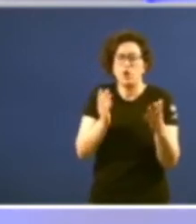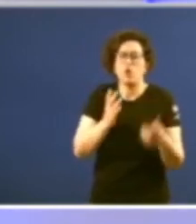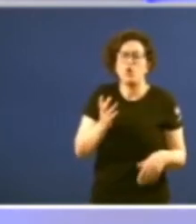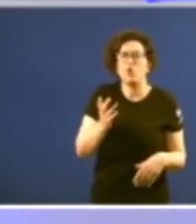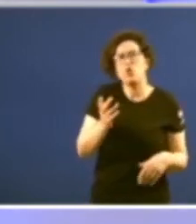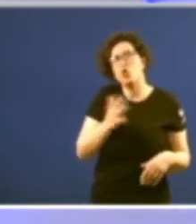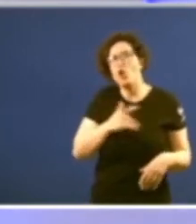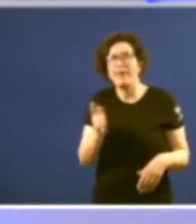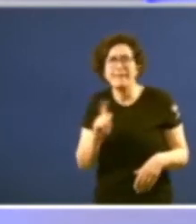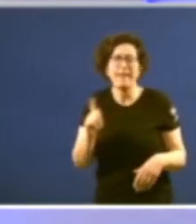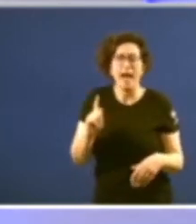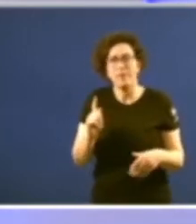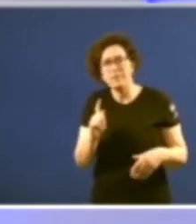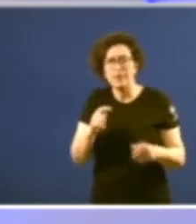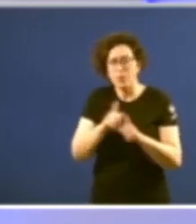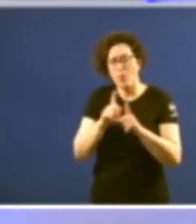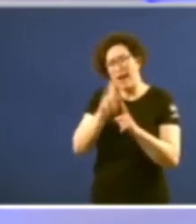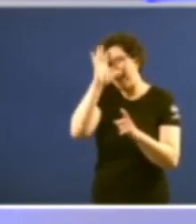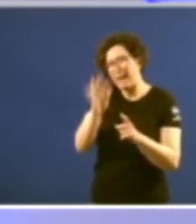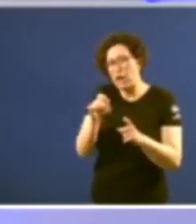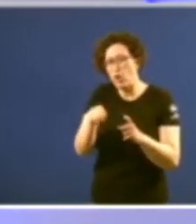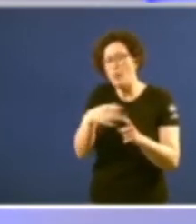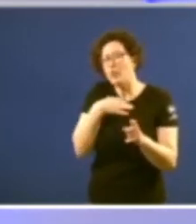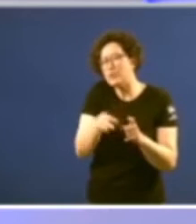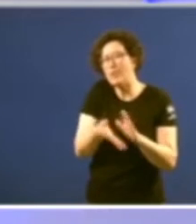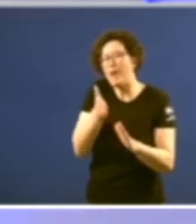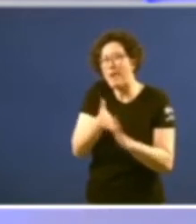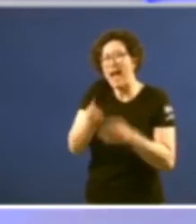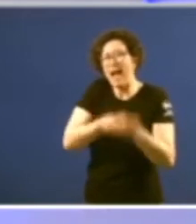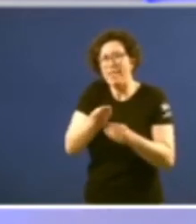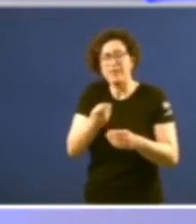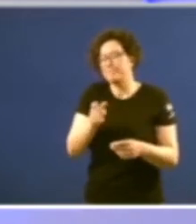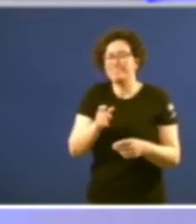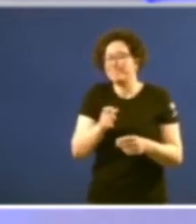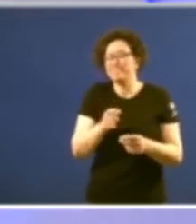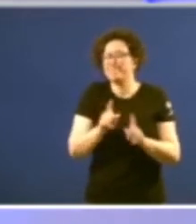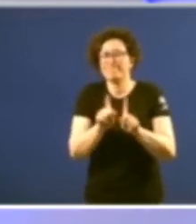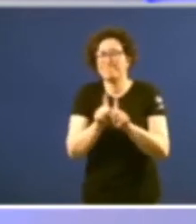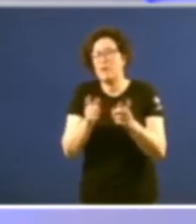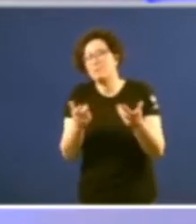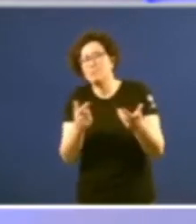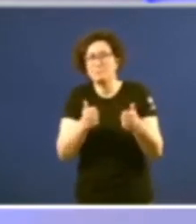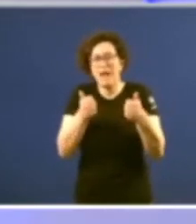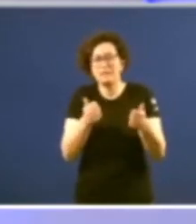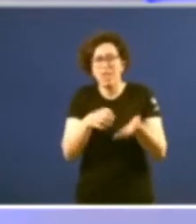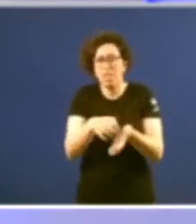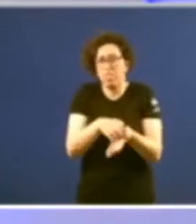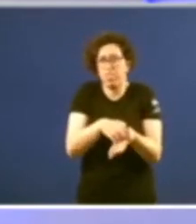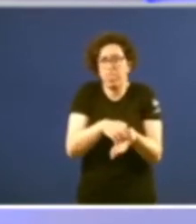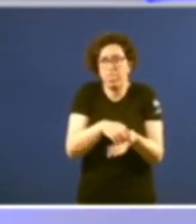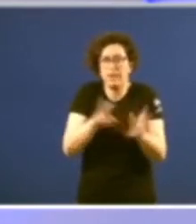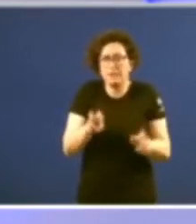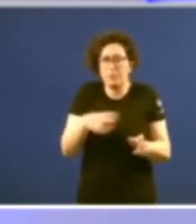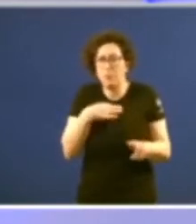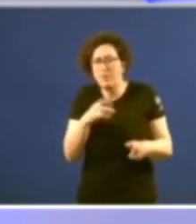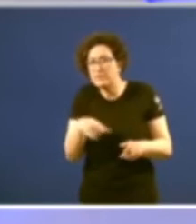que isto podría pasar era moito máis ben dubitativa sobre o que podía